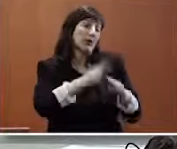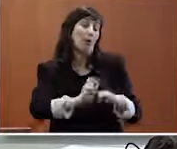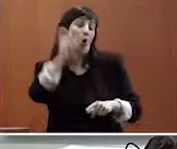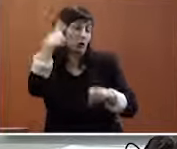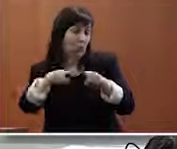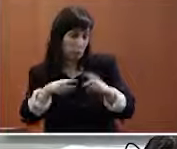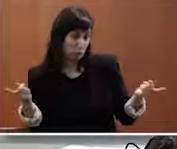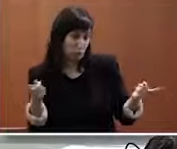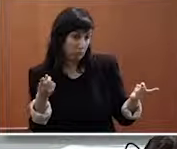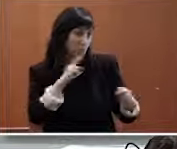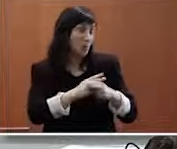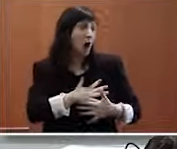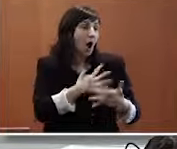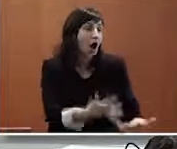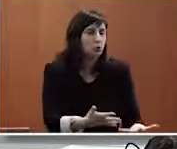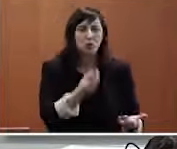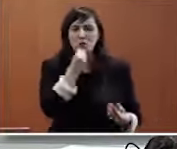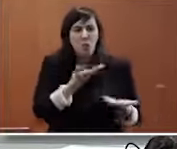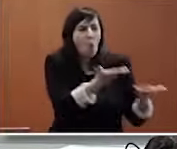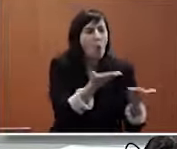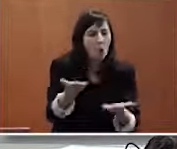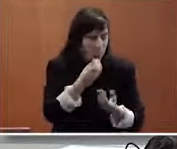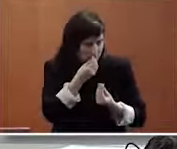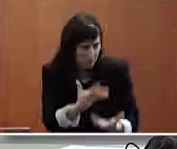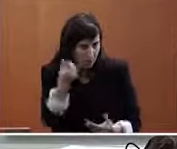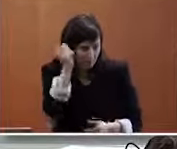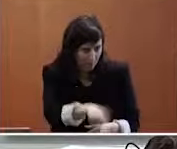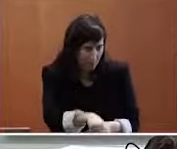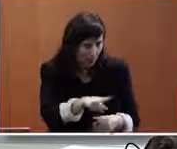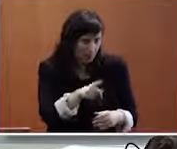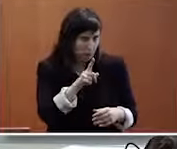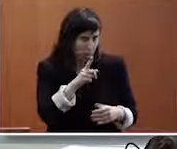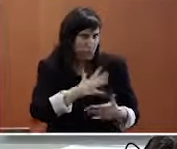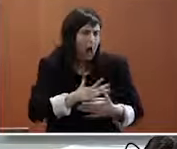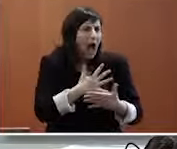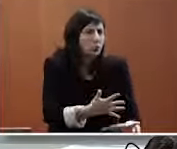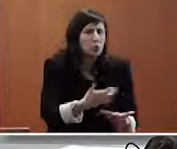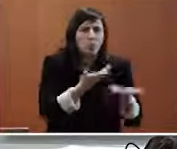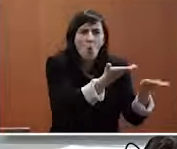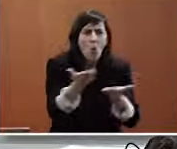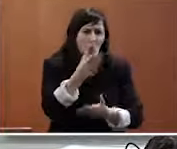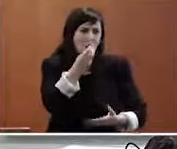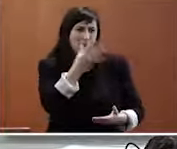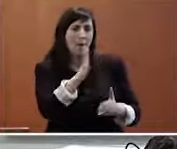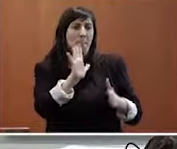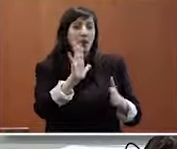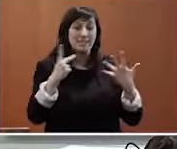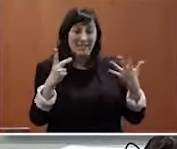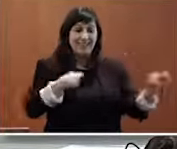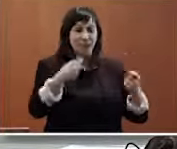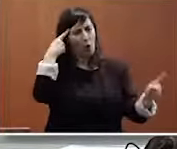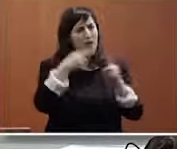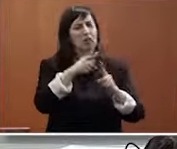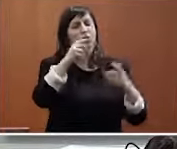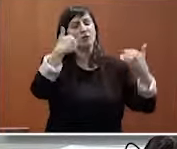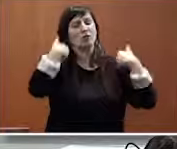estaremos hablando de geniosidade altruismo de solidaridad que está moi ben evidentemente que non é pouco pero non estaríamos falando propiamente de